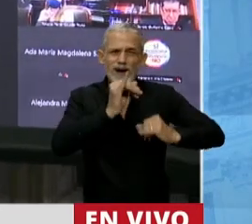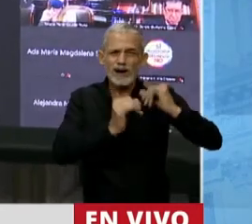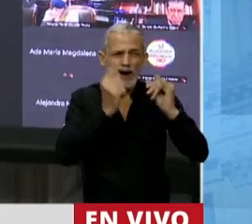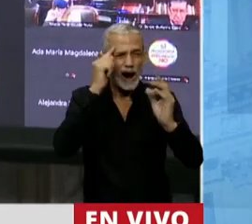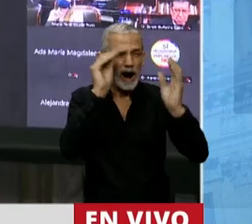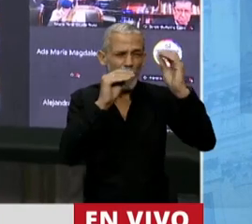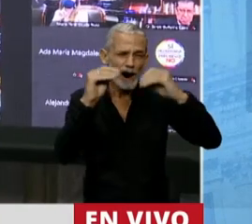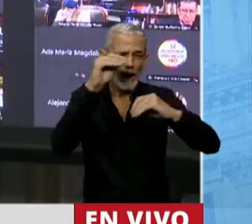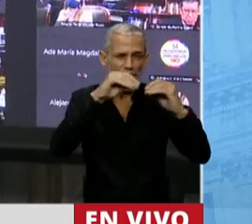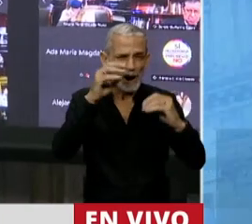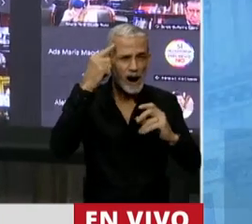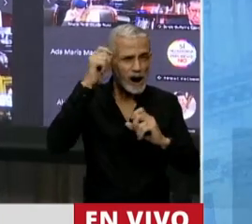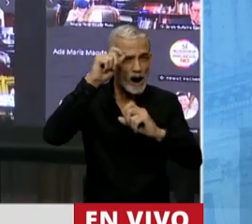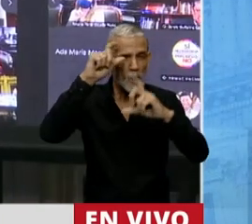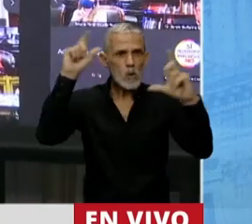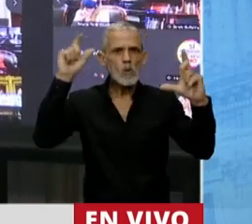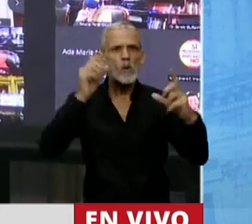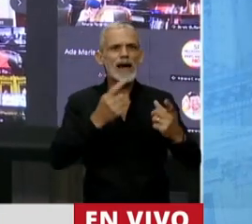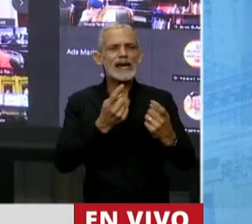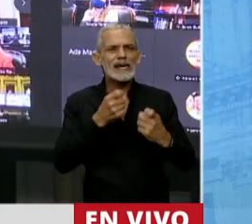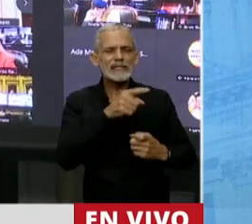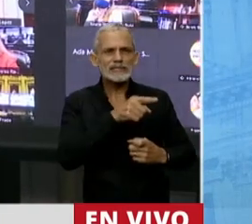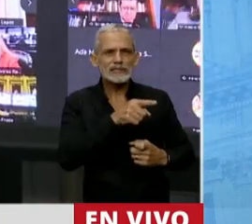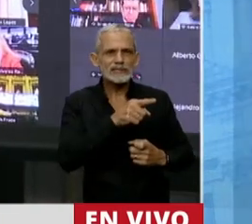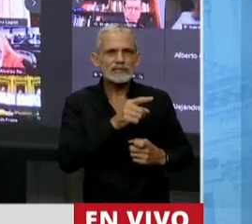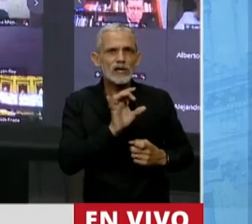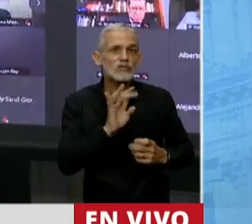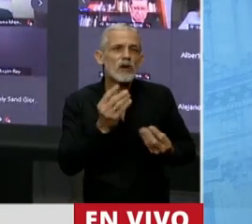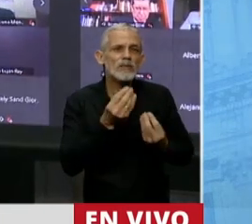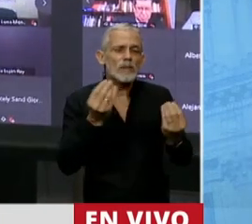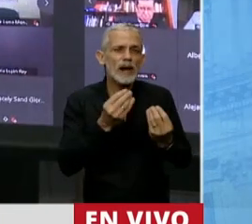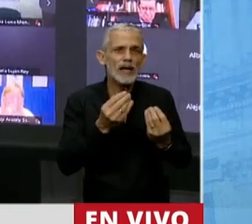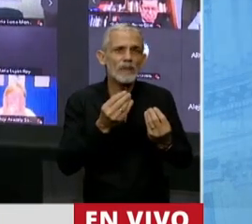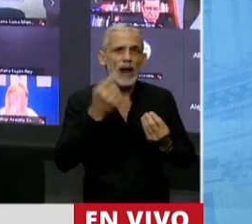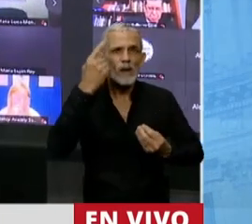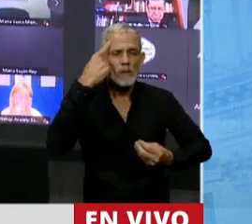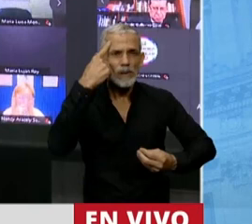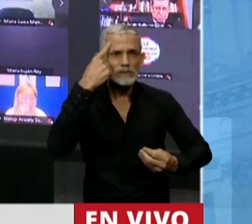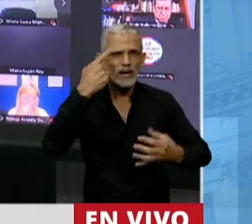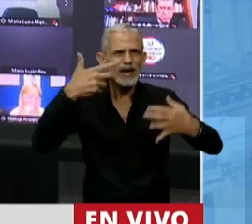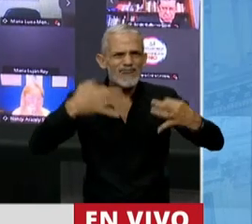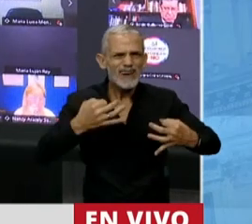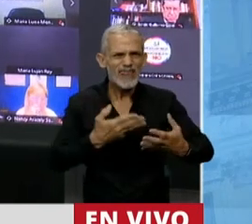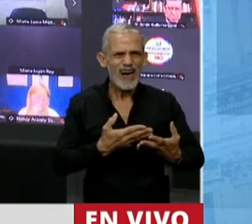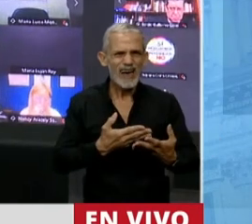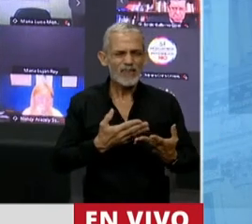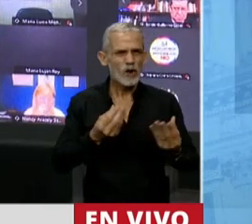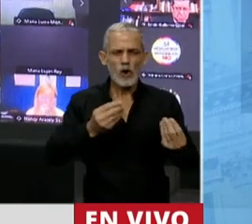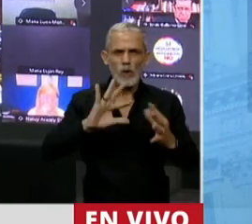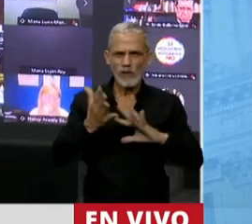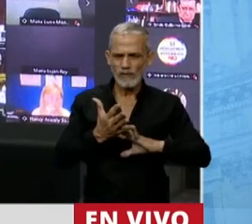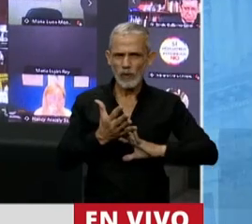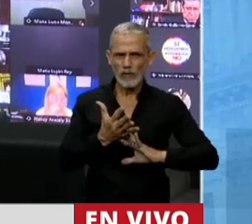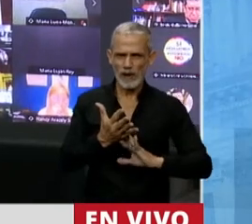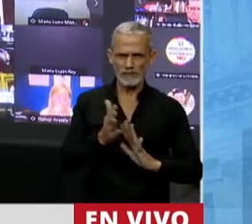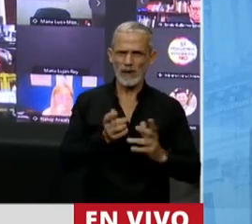narrativa, que necesitan, señor presidente, solamente para autoconvencerse. Y esto cómo lo hacen